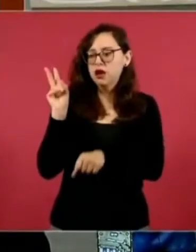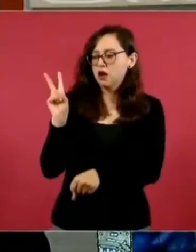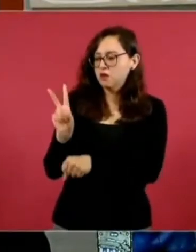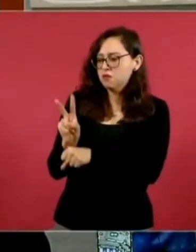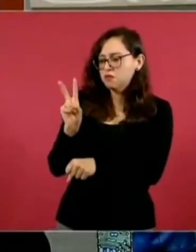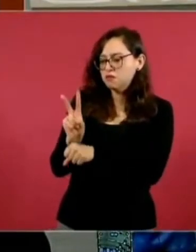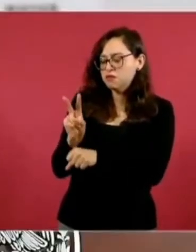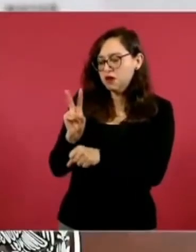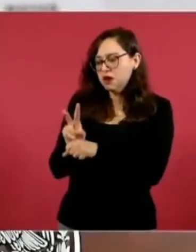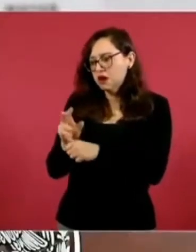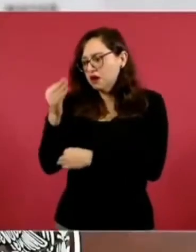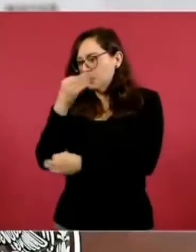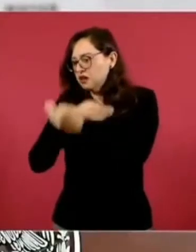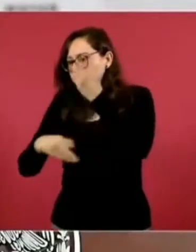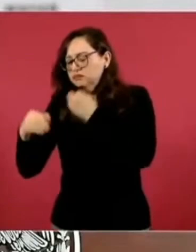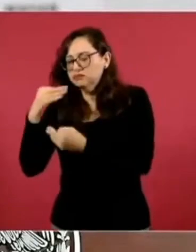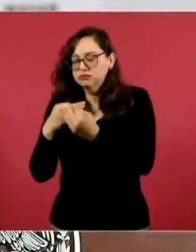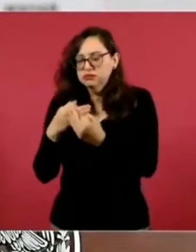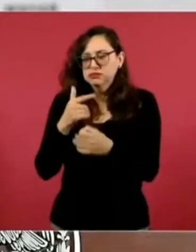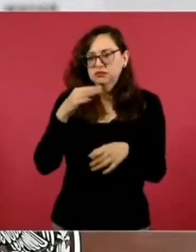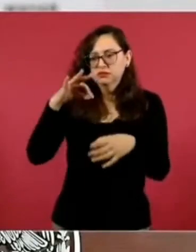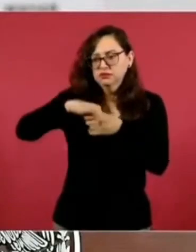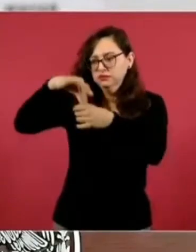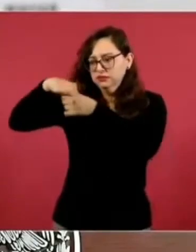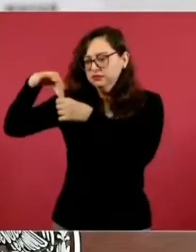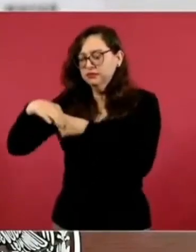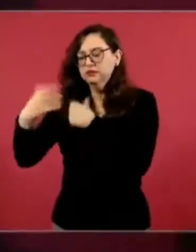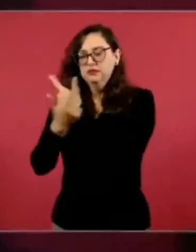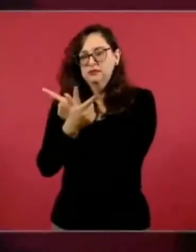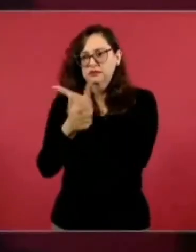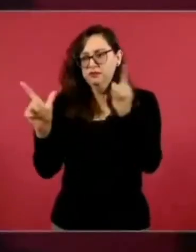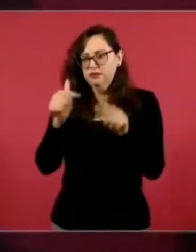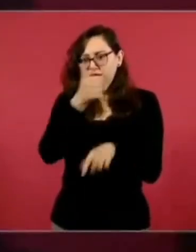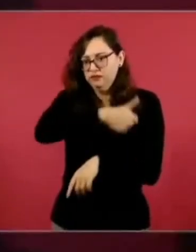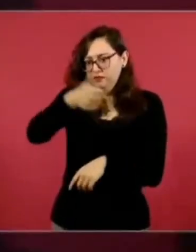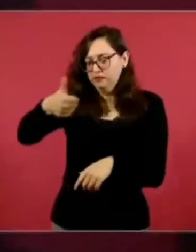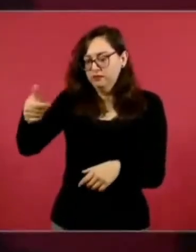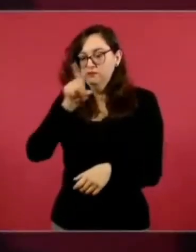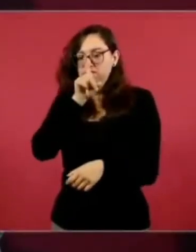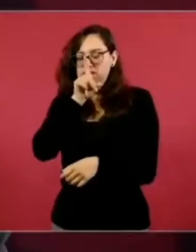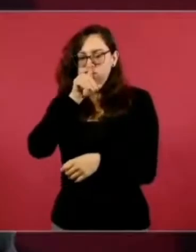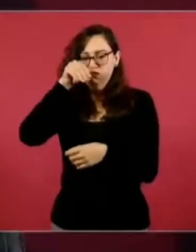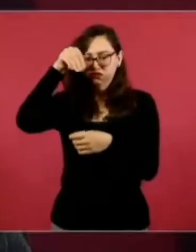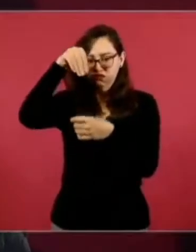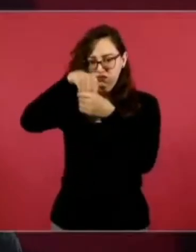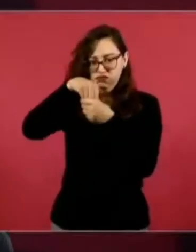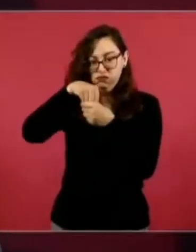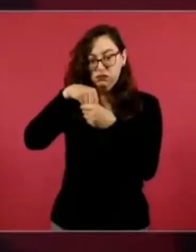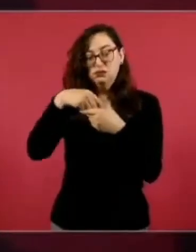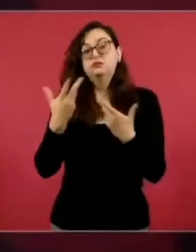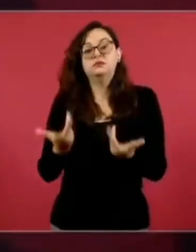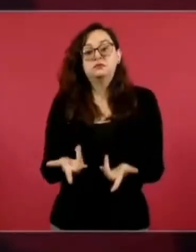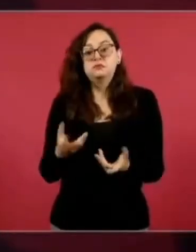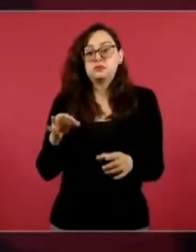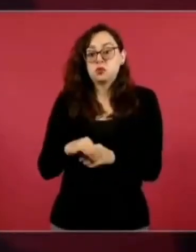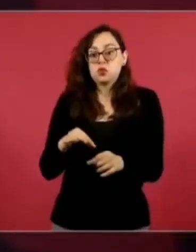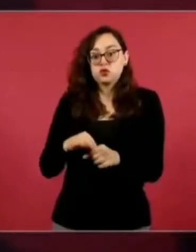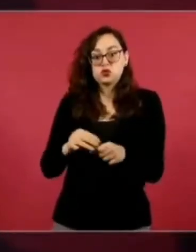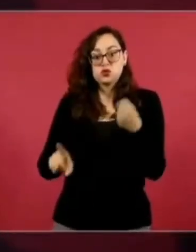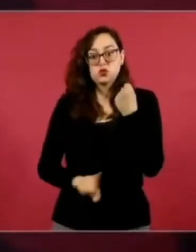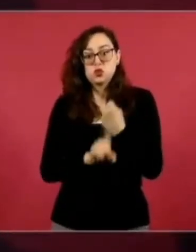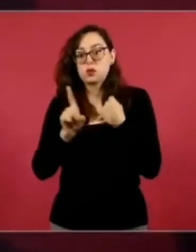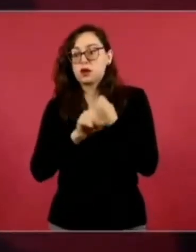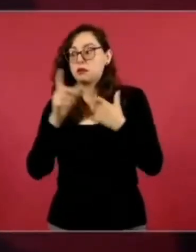el cumplimiento del voto libre, directo y secreto. Además, comentar que las votaciones se realizaron sin mayor incidencias,